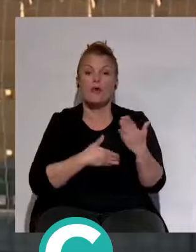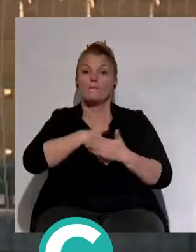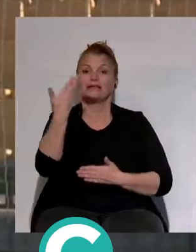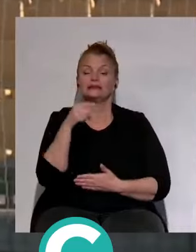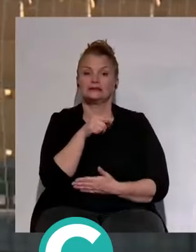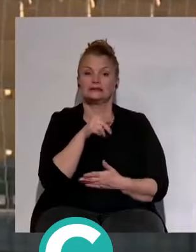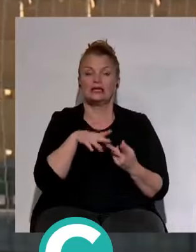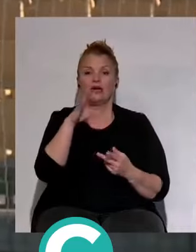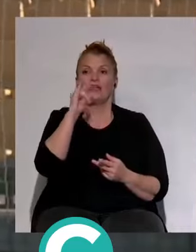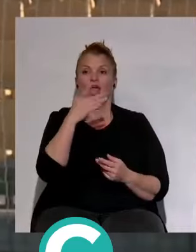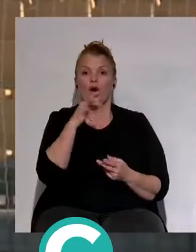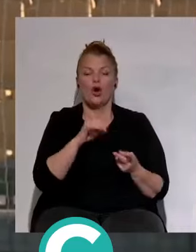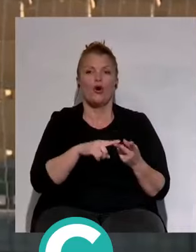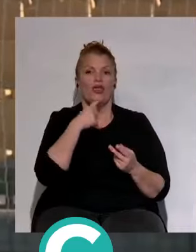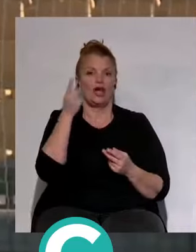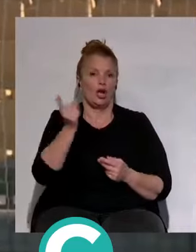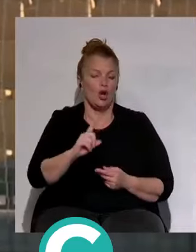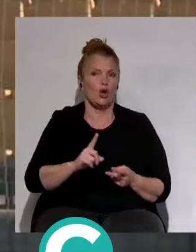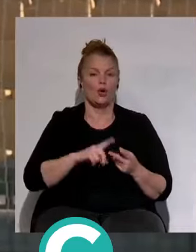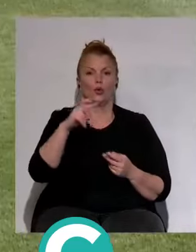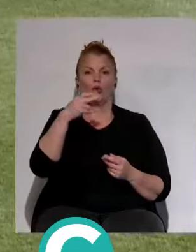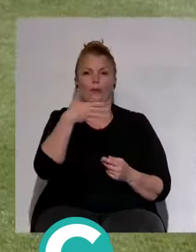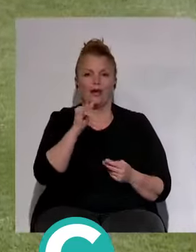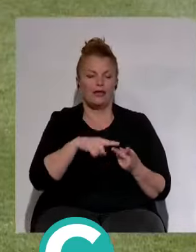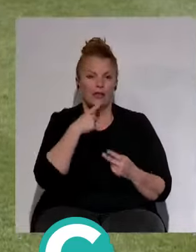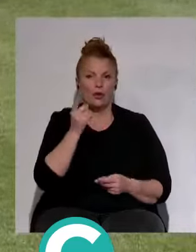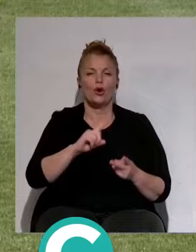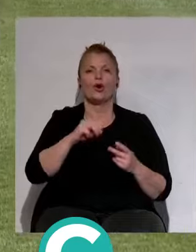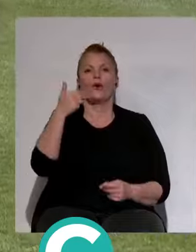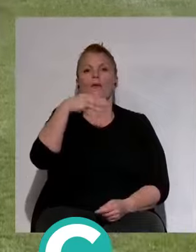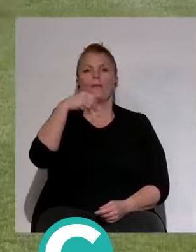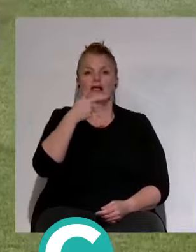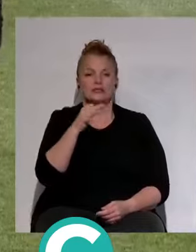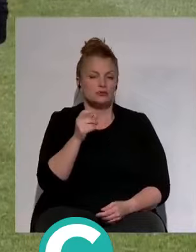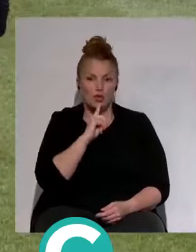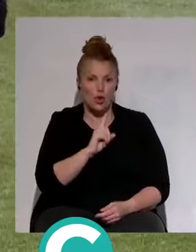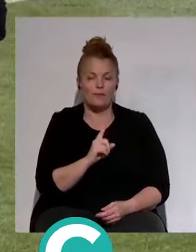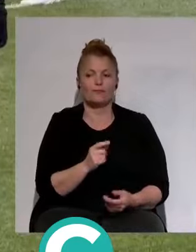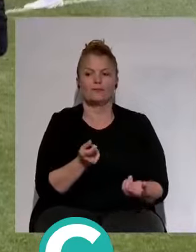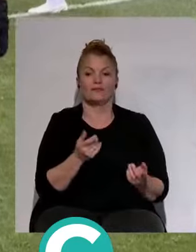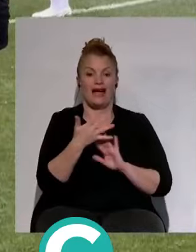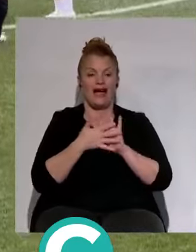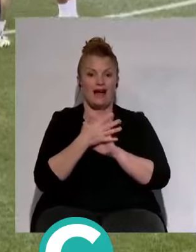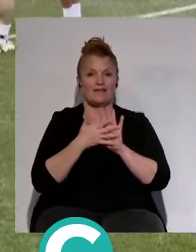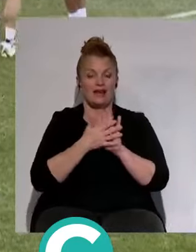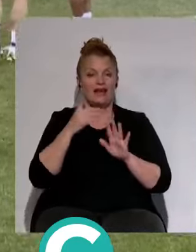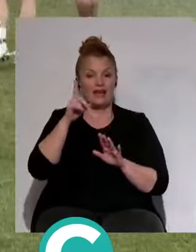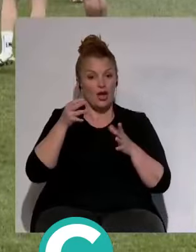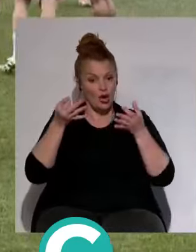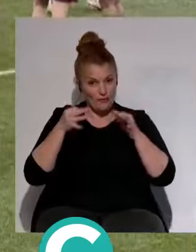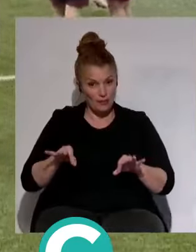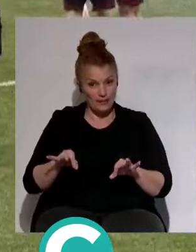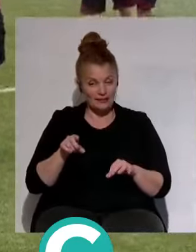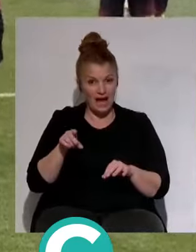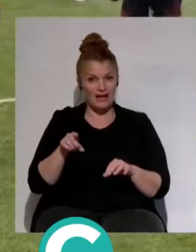Diego Martínez decía que no, Rubi decía que no, Pablo Machi decía que no... eso es diciembre. Estamos hablando de Sergio González. ¿Fue conformista a la hora de